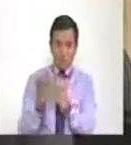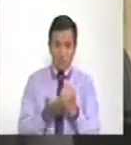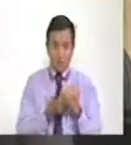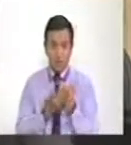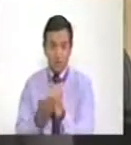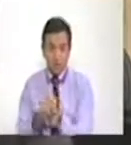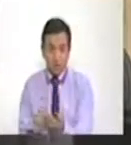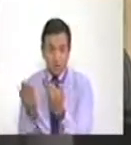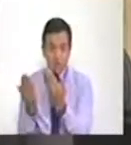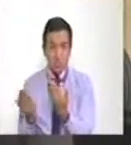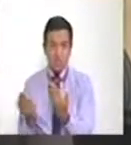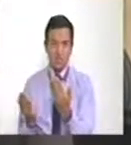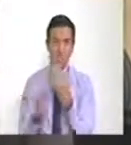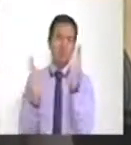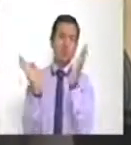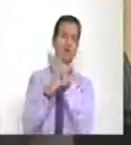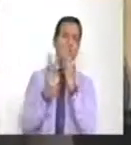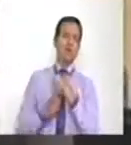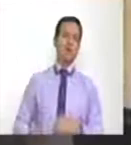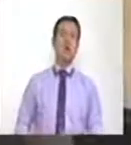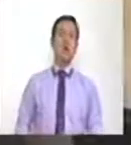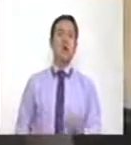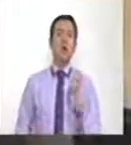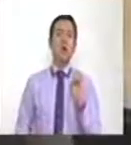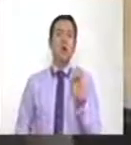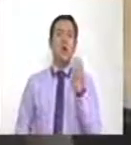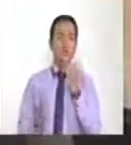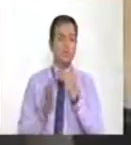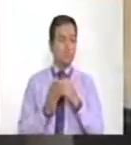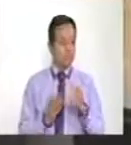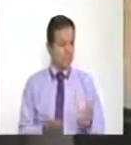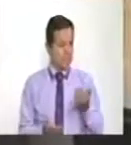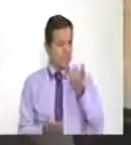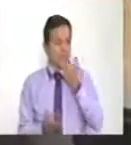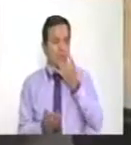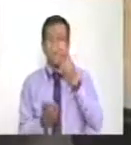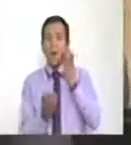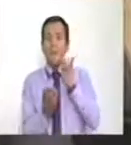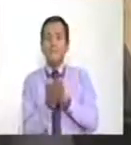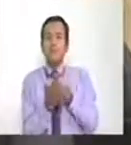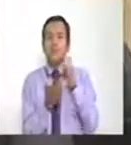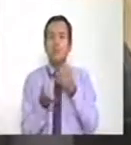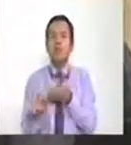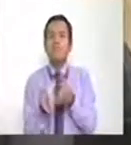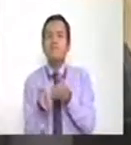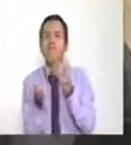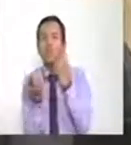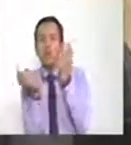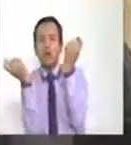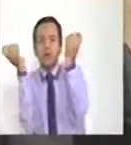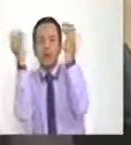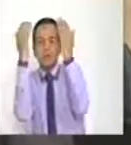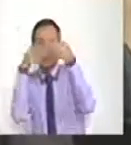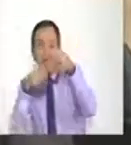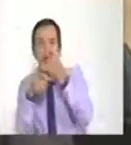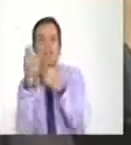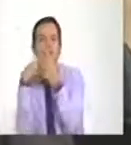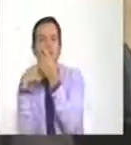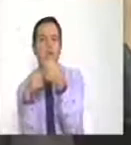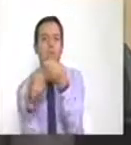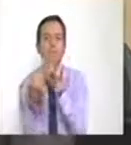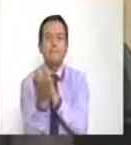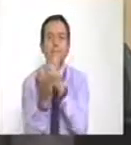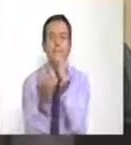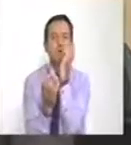el abandono de las rutas de narcotráfico en Nariño y en Catatumbo, donde hoy